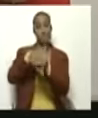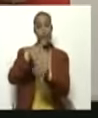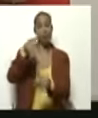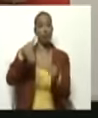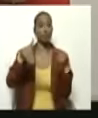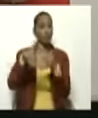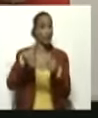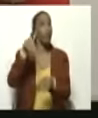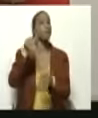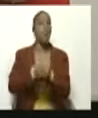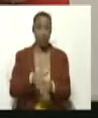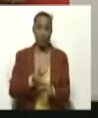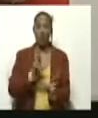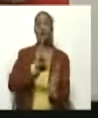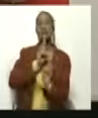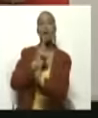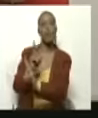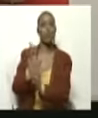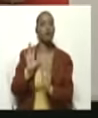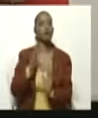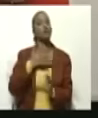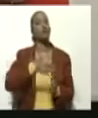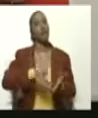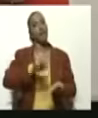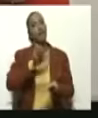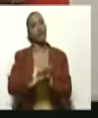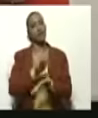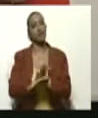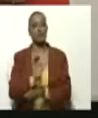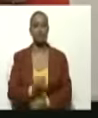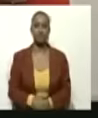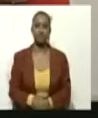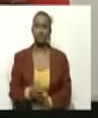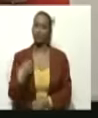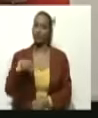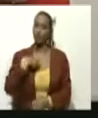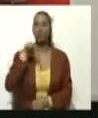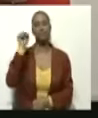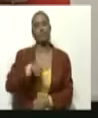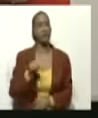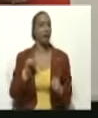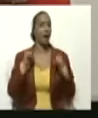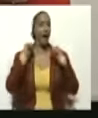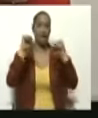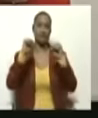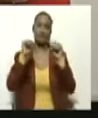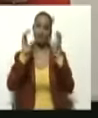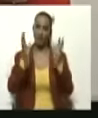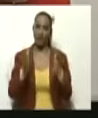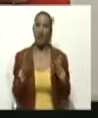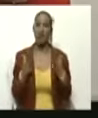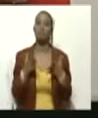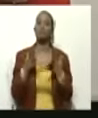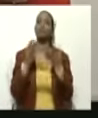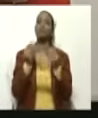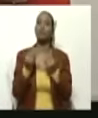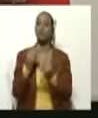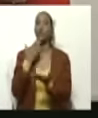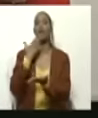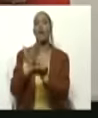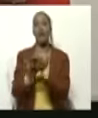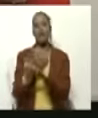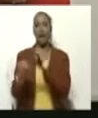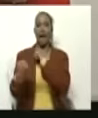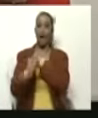torcer la tranquilidad que ahora tenemos. Vamos a vencer, vamos a ganar y agradecemos profundamente el